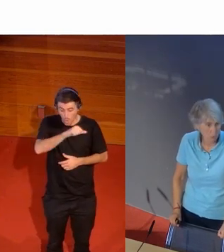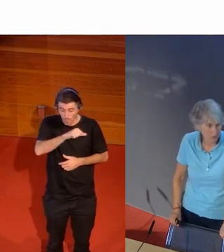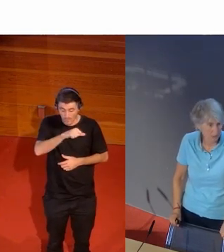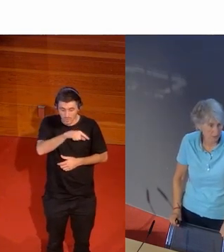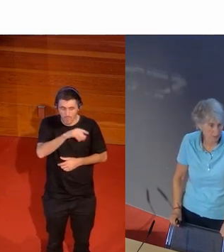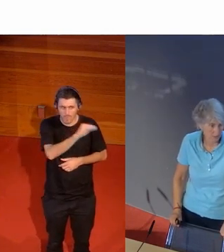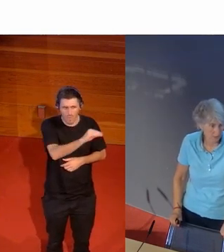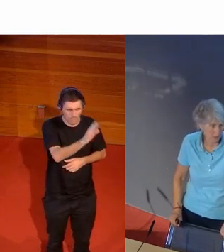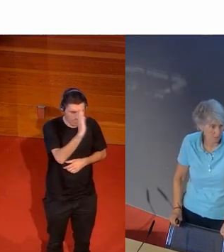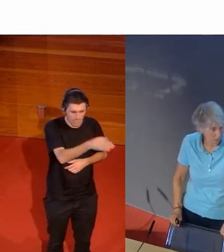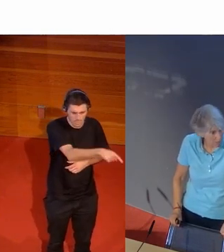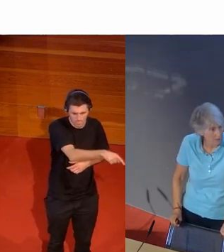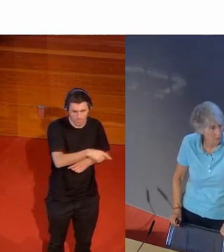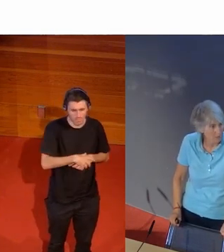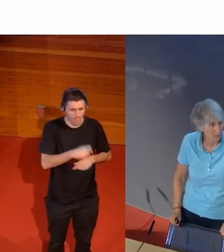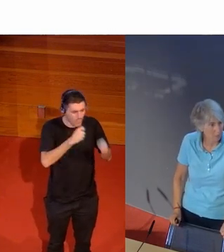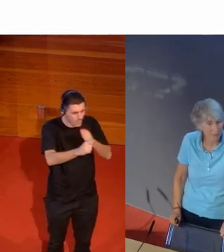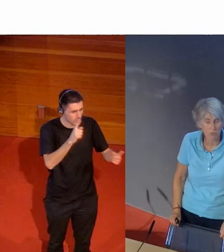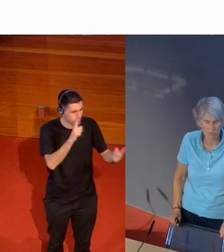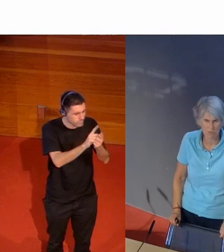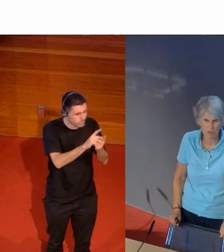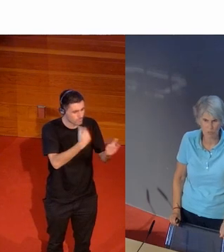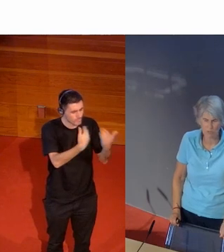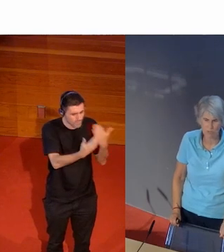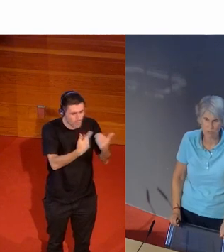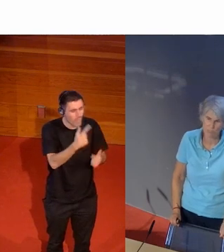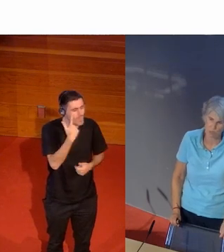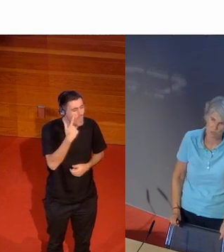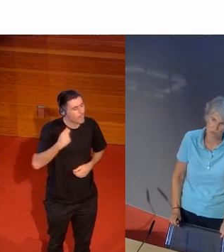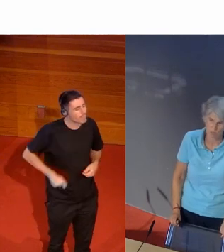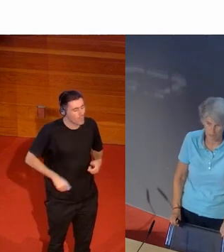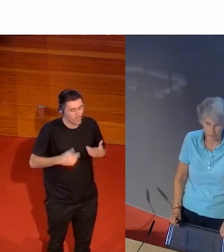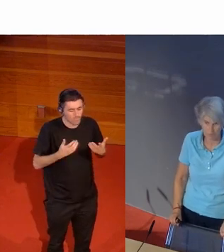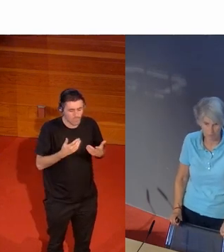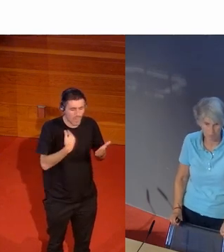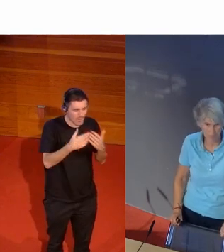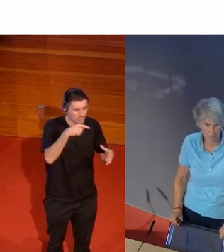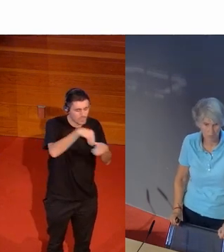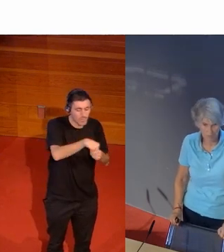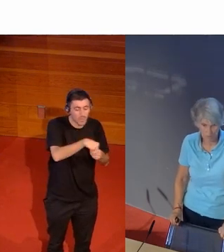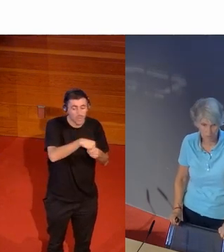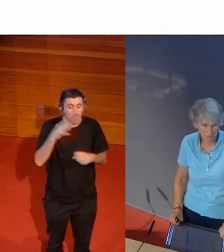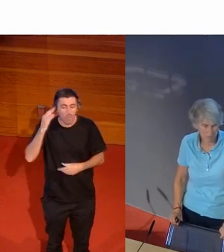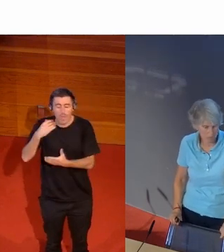les pregunta y se les hace la entrevista hablando de su profesión y a las mujeres de con quien ha tejado el hijo